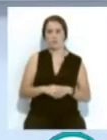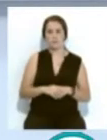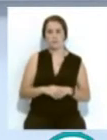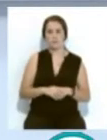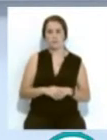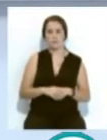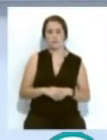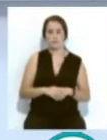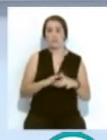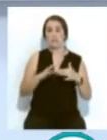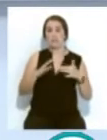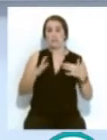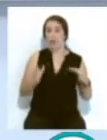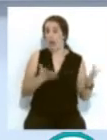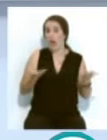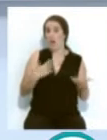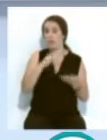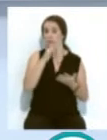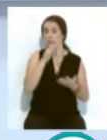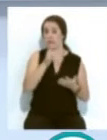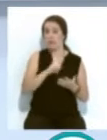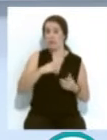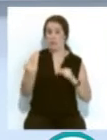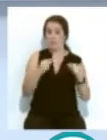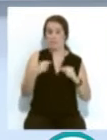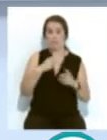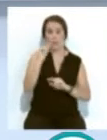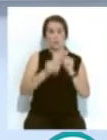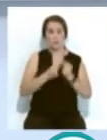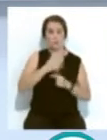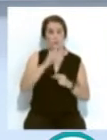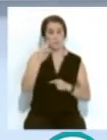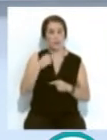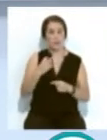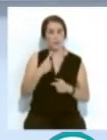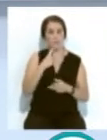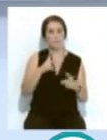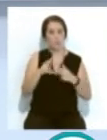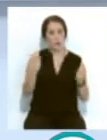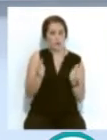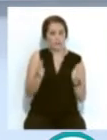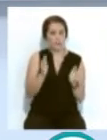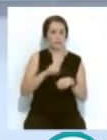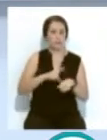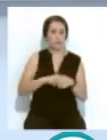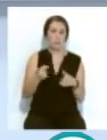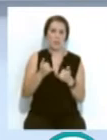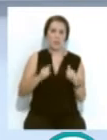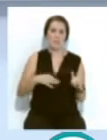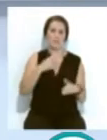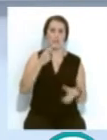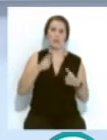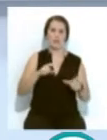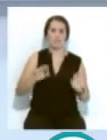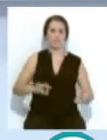Y aunque no hay una convocatoria oficial del Pleno de Debate de Presupuestos... ...se prevé que con un corto espacio de tiempo se celebre... ...una